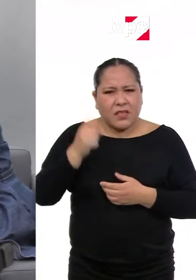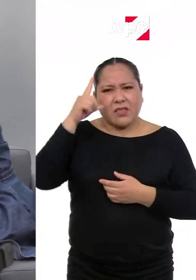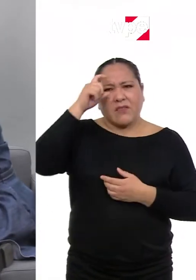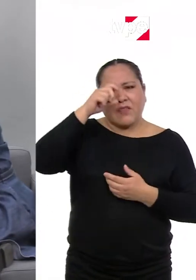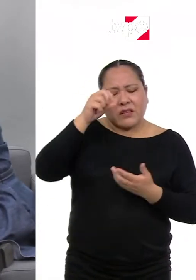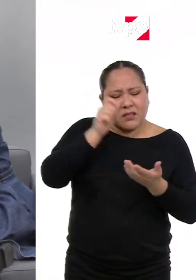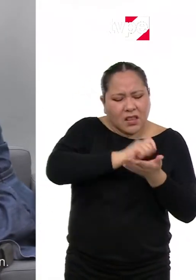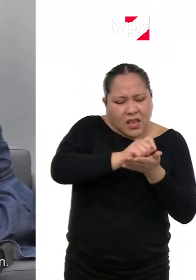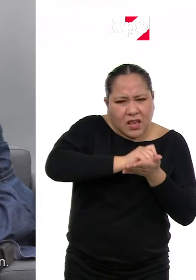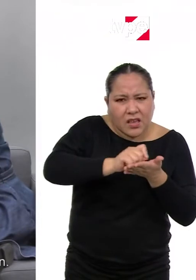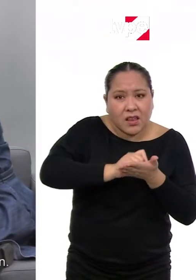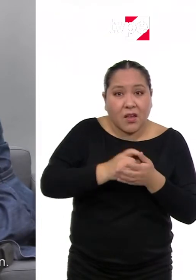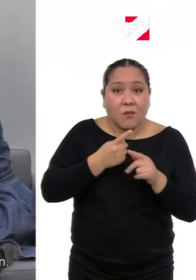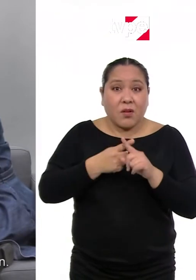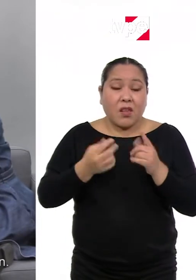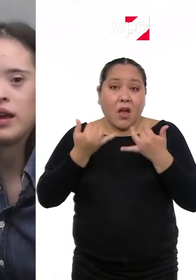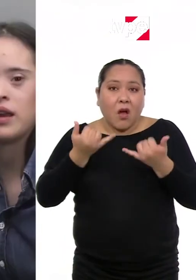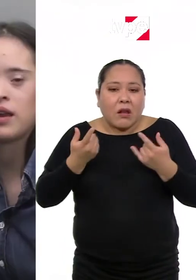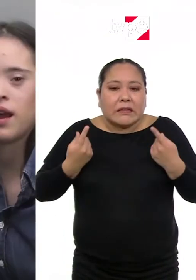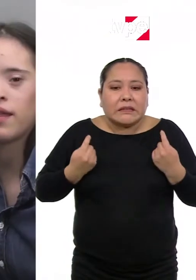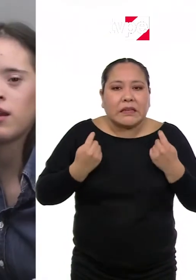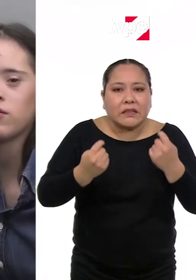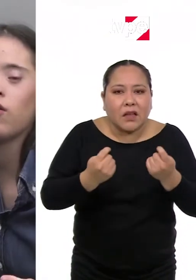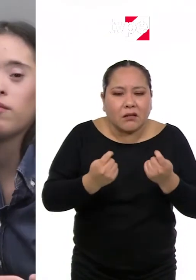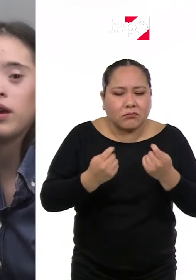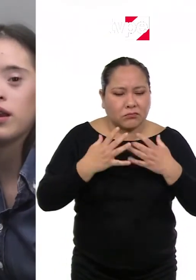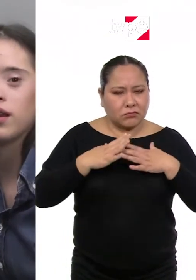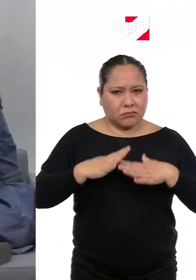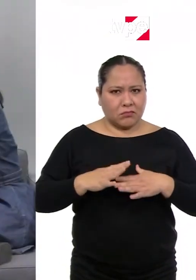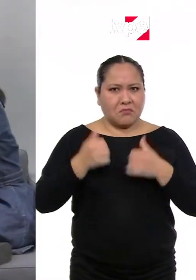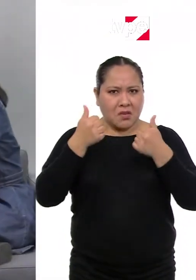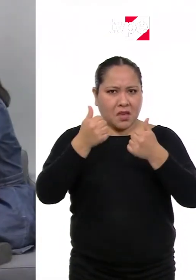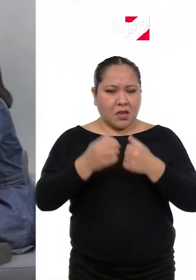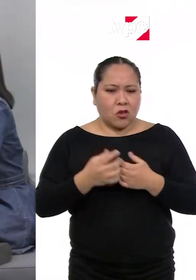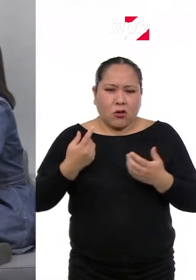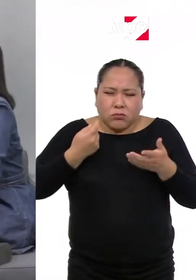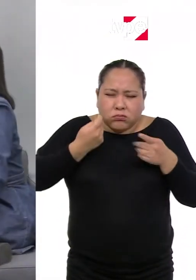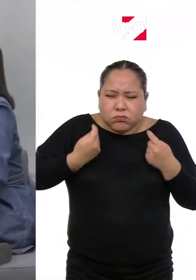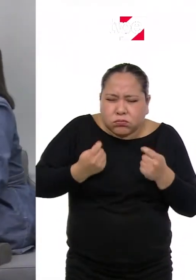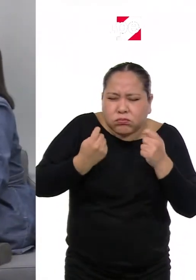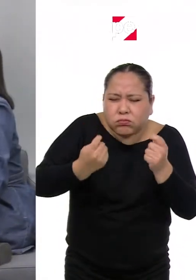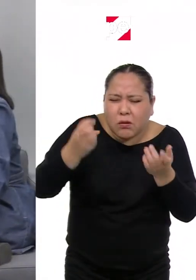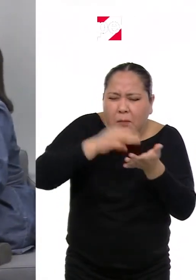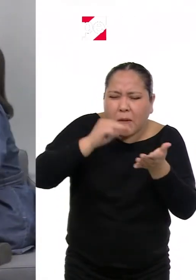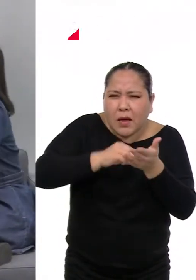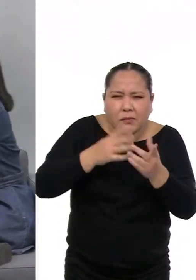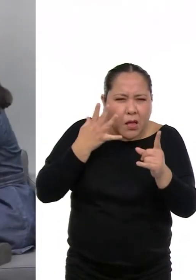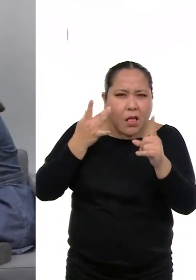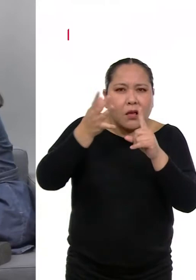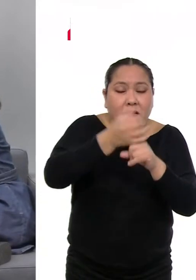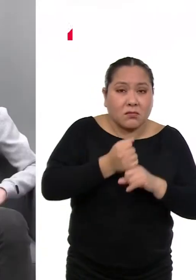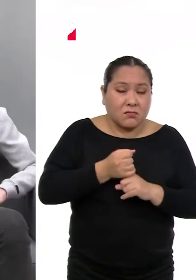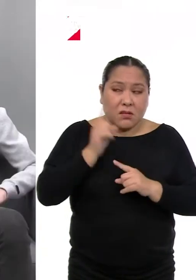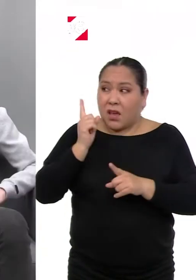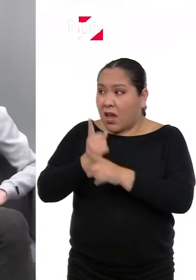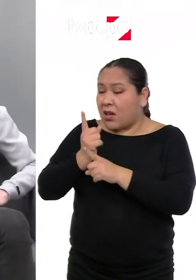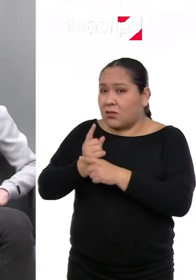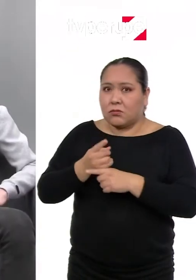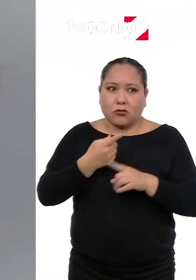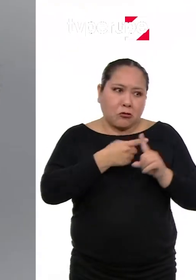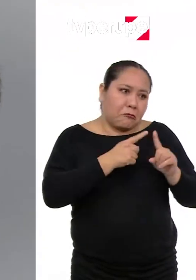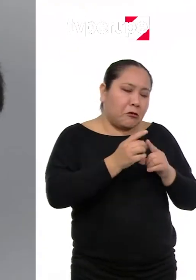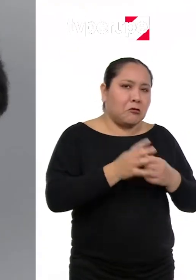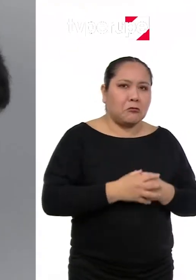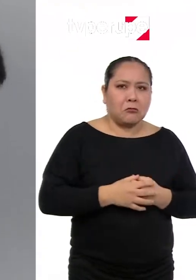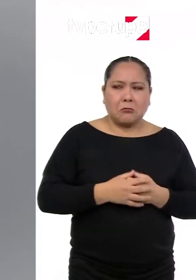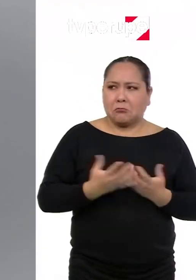escribir, pero ahora lo quiero intentar hacerlo todo bien. Que tienes que forzarte más para conseguir las cosas. Eso es. ¿Y qué te hace diferente?